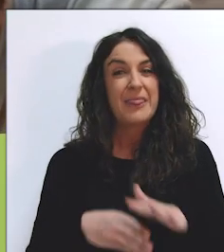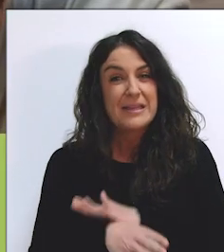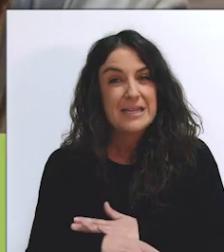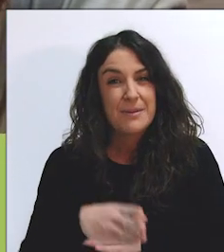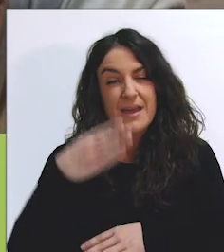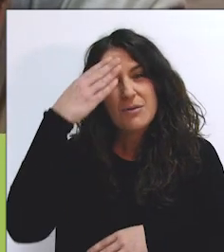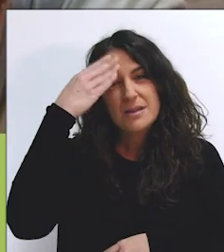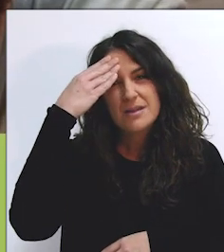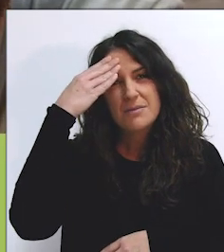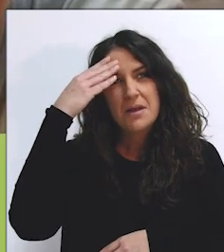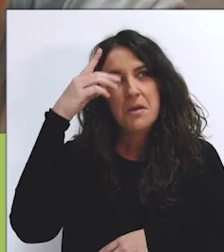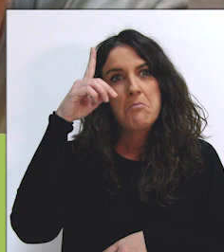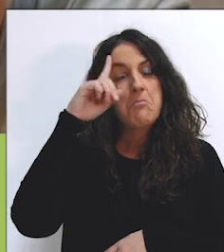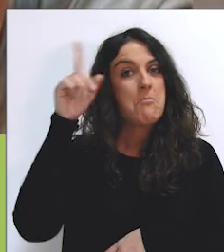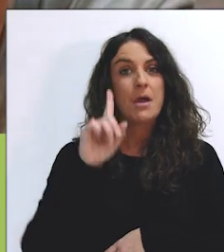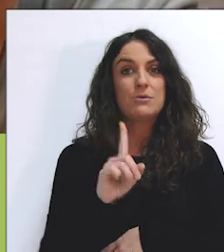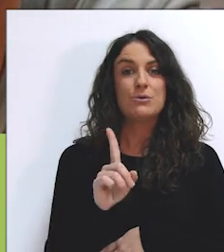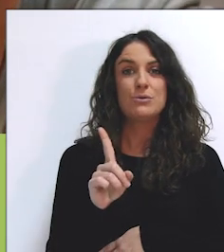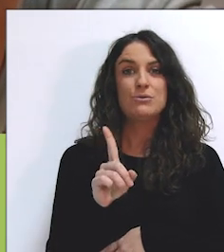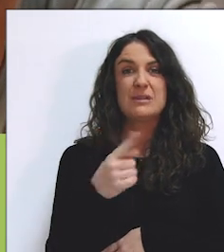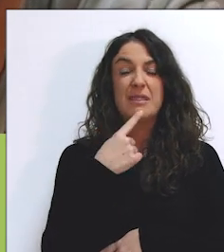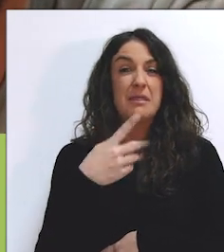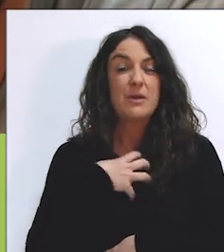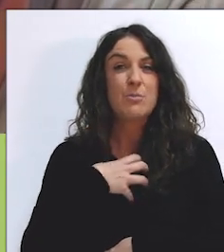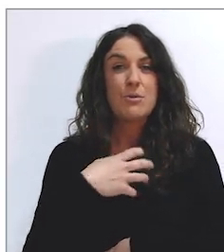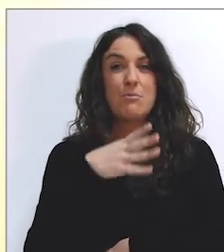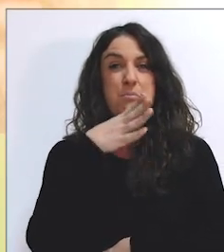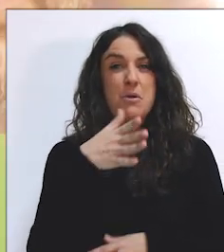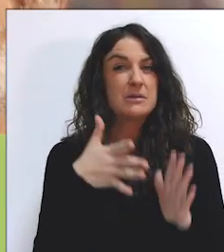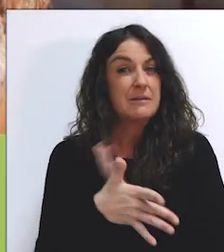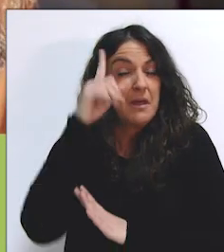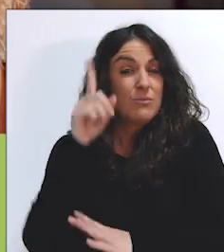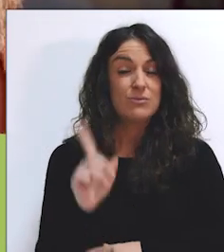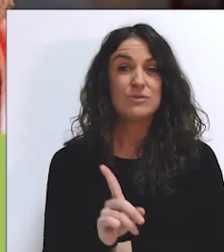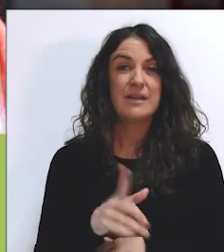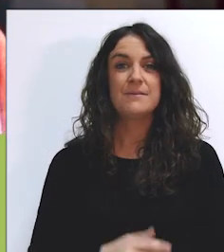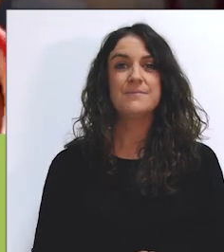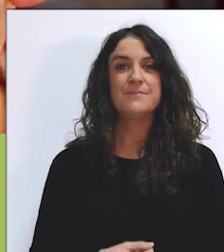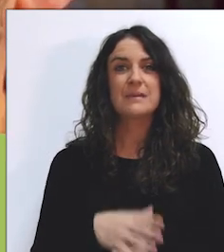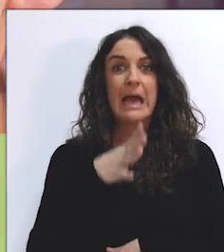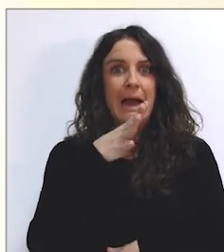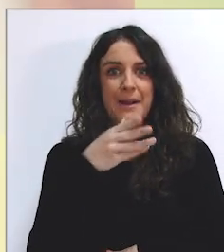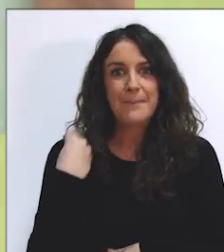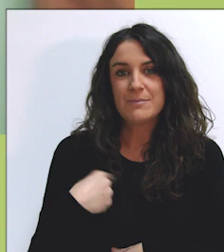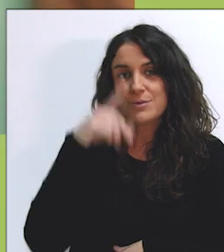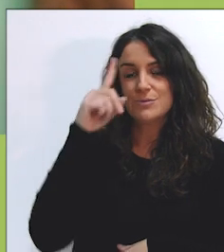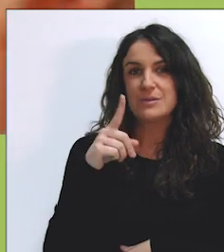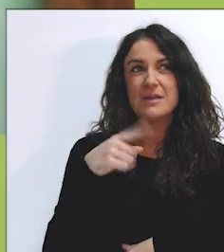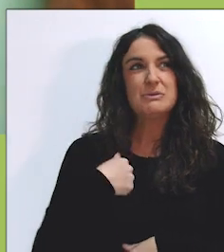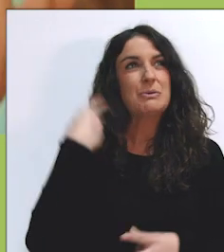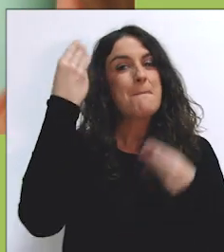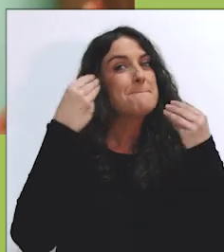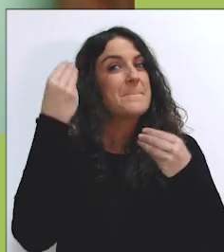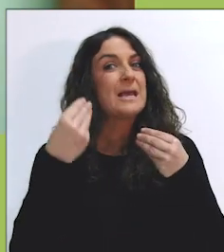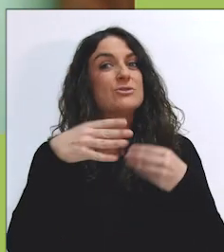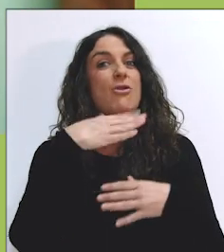...accesibilidad cognitiva, pues no, la verdad es que no te lo puedo decir porque no sé lo que... ...pues ahora mismo... ...supongo que es algo así